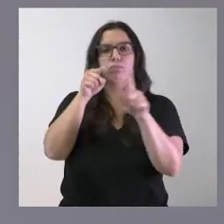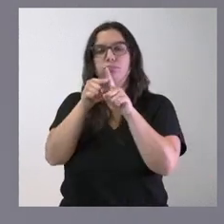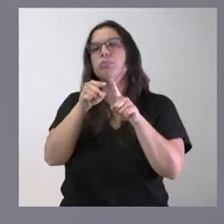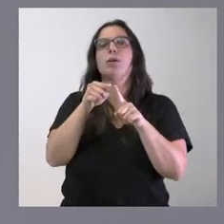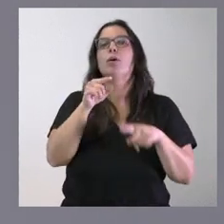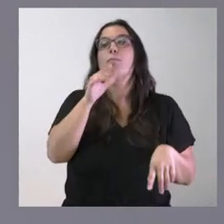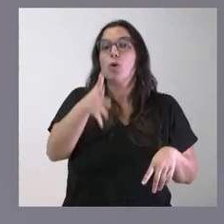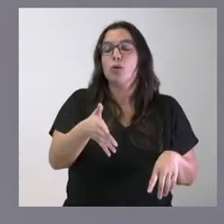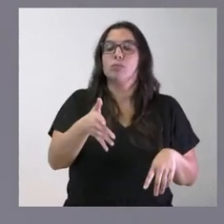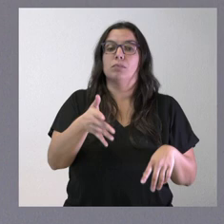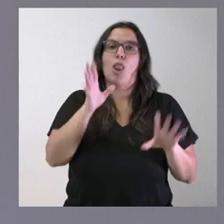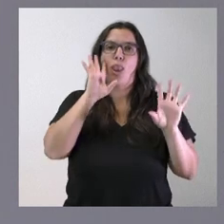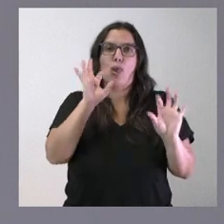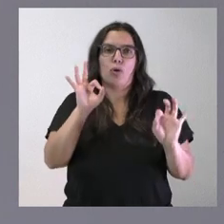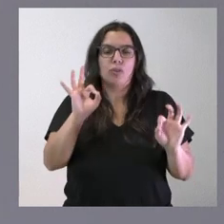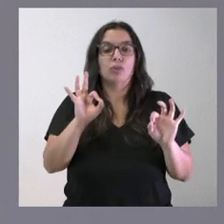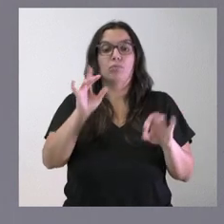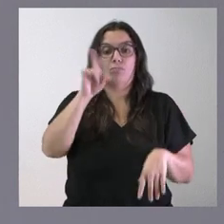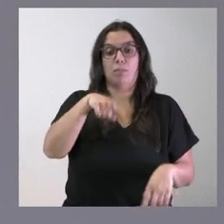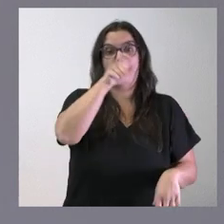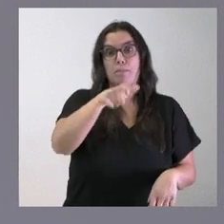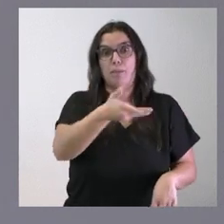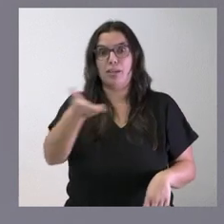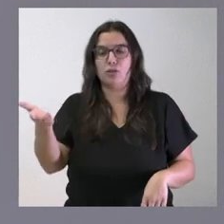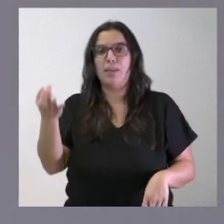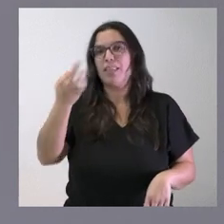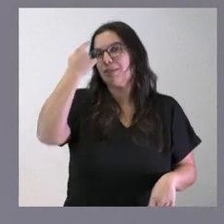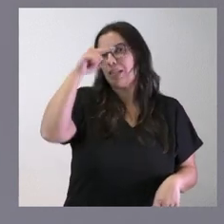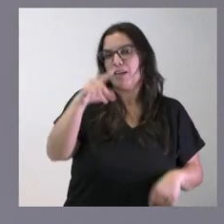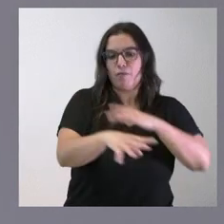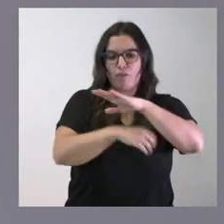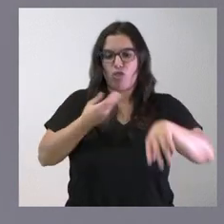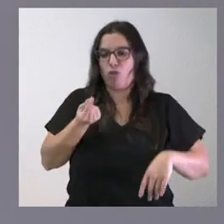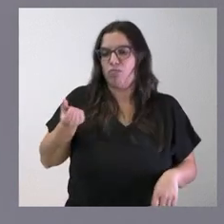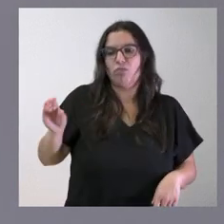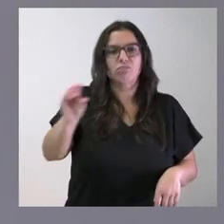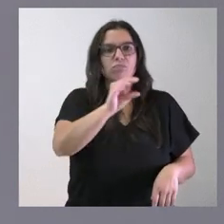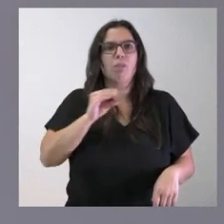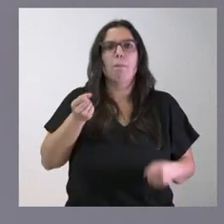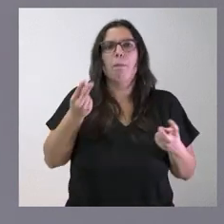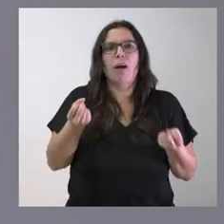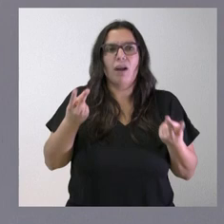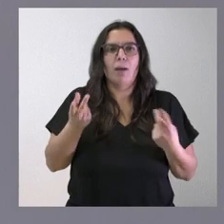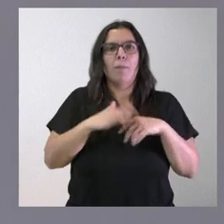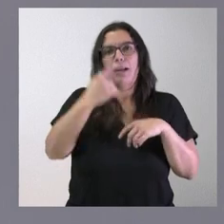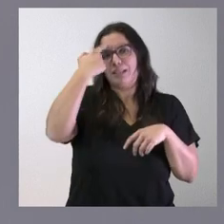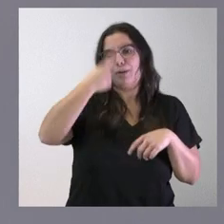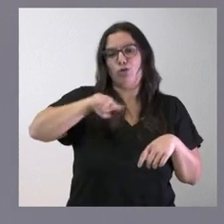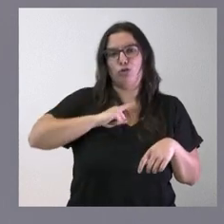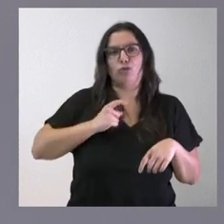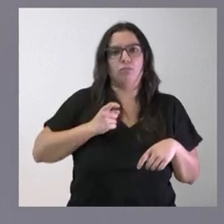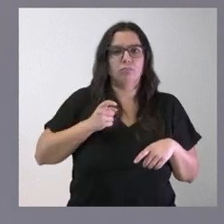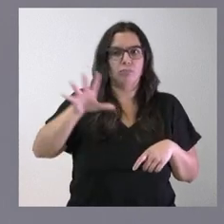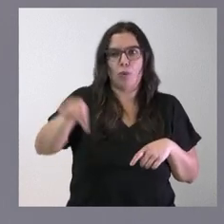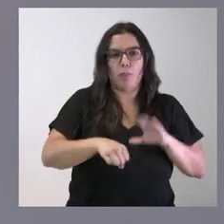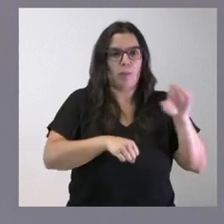de que, lógicamente, también el conjunto de los ciudadanos sepa cuál era el destino de los mismos y sepa también que en Castilla y León los estamos utilizando adecuadamente, los